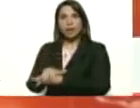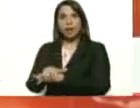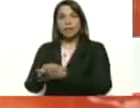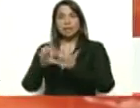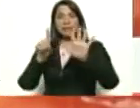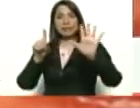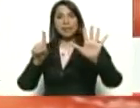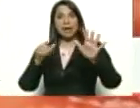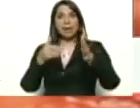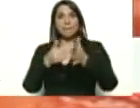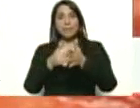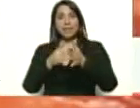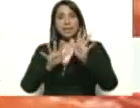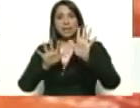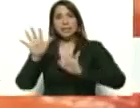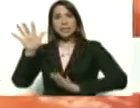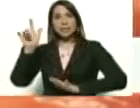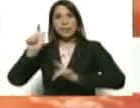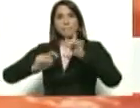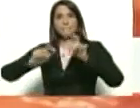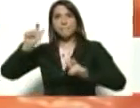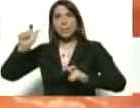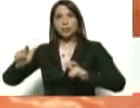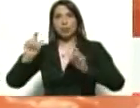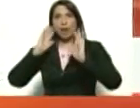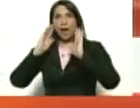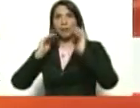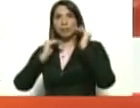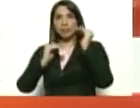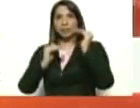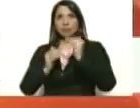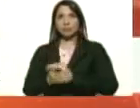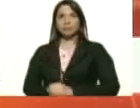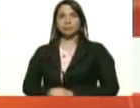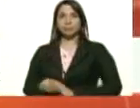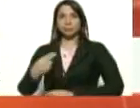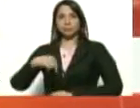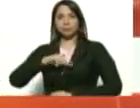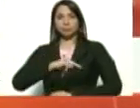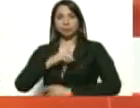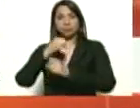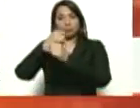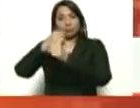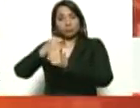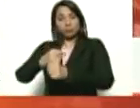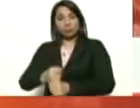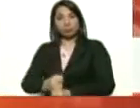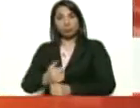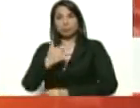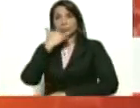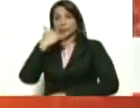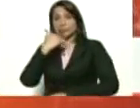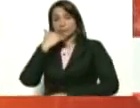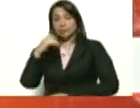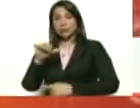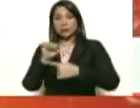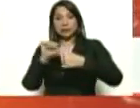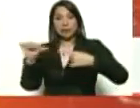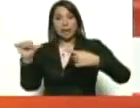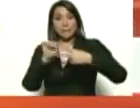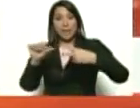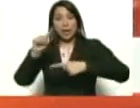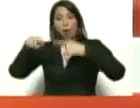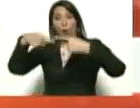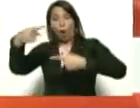,015 compatriotas. Que esperamos ya en lo que resta de esta semana y la próxima